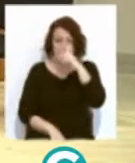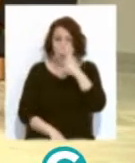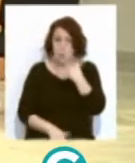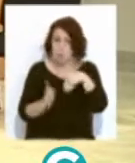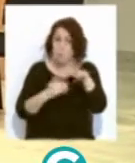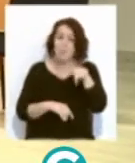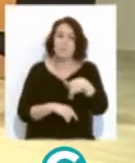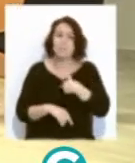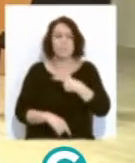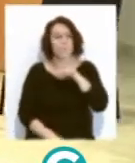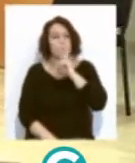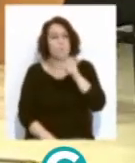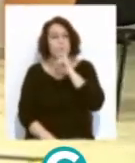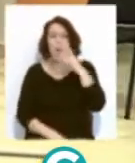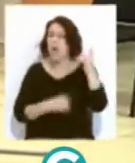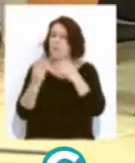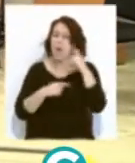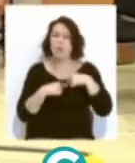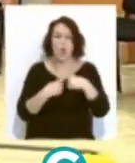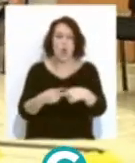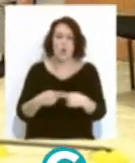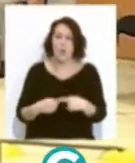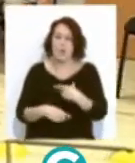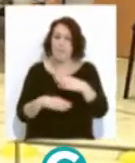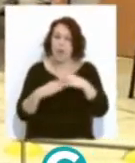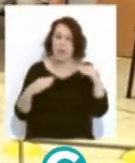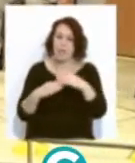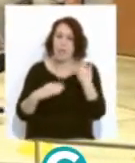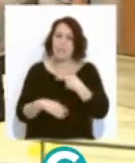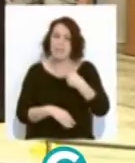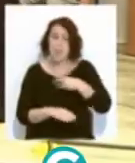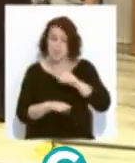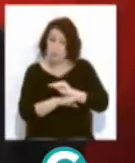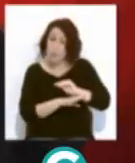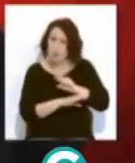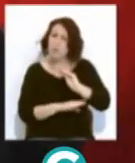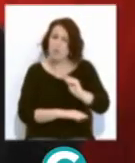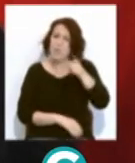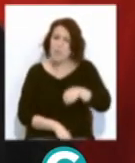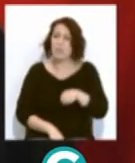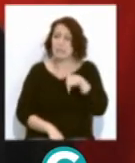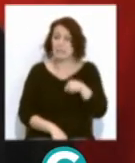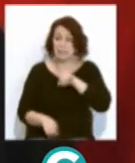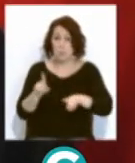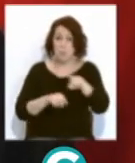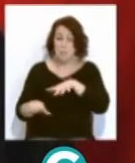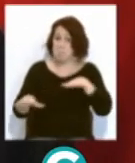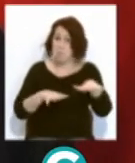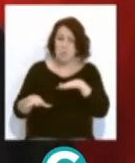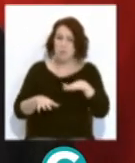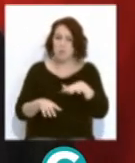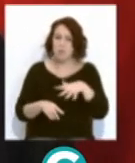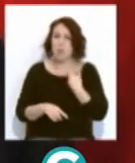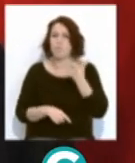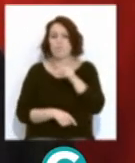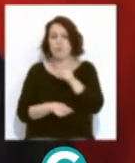genera serias dificultades en las actividades diarias de los pacientes y de sus cuidadores. Pero este trastorno del movimiento cada vez